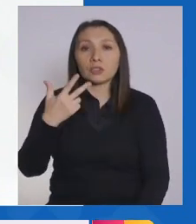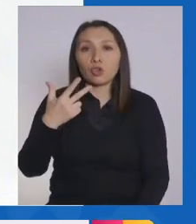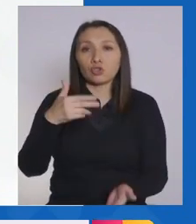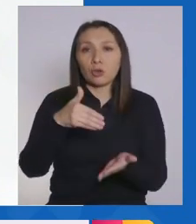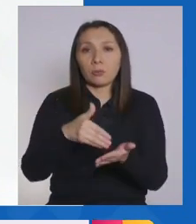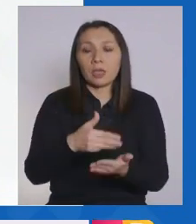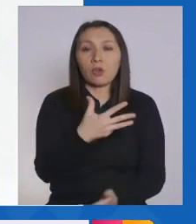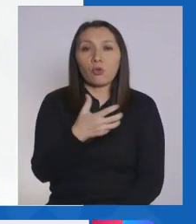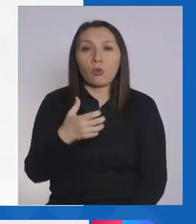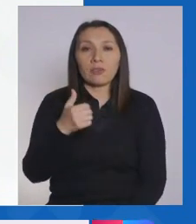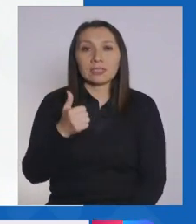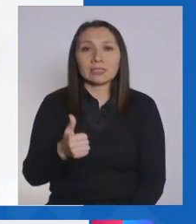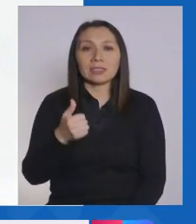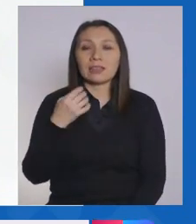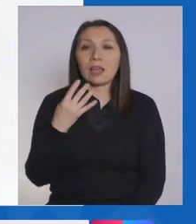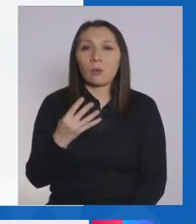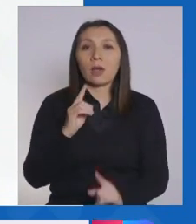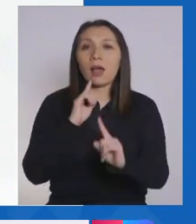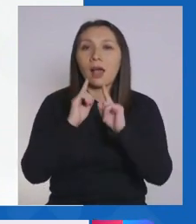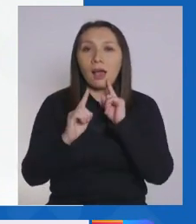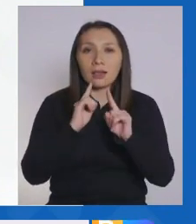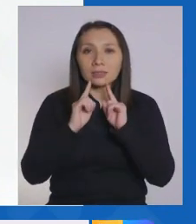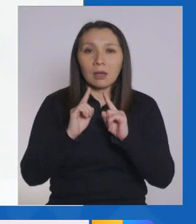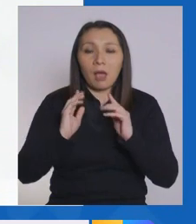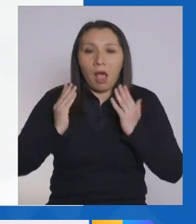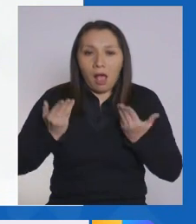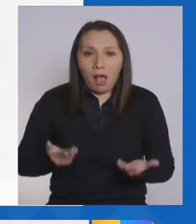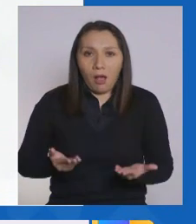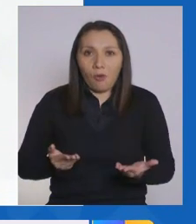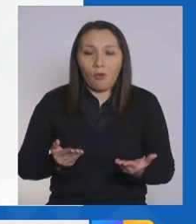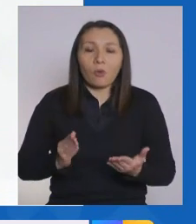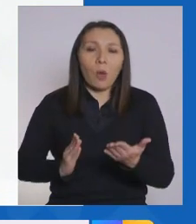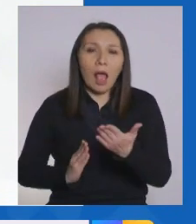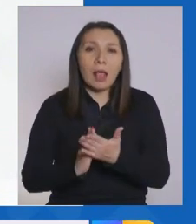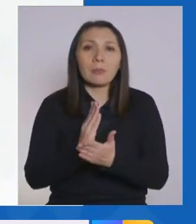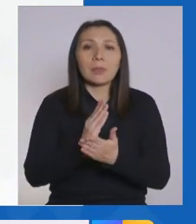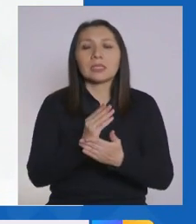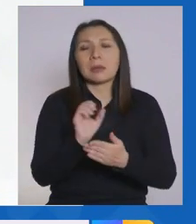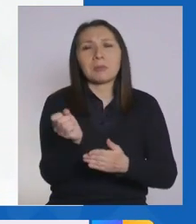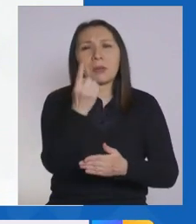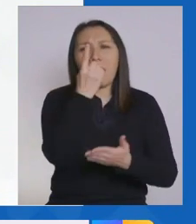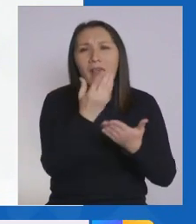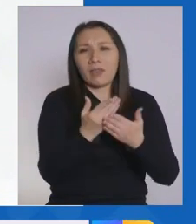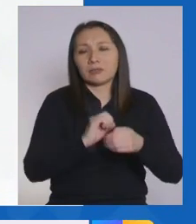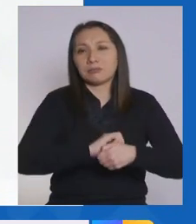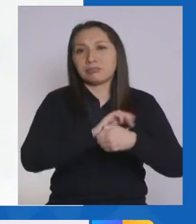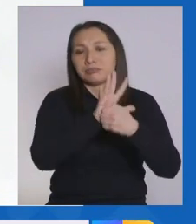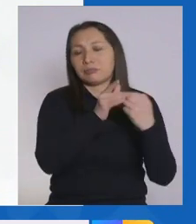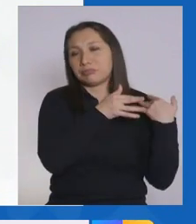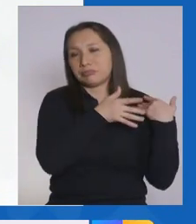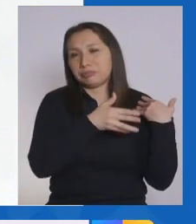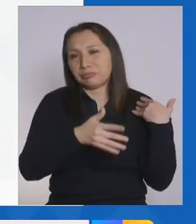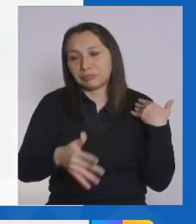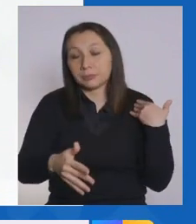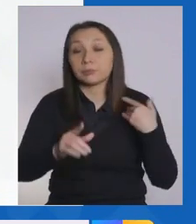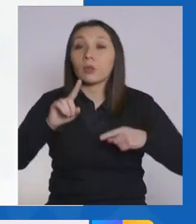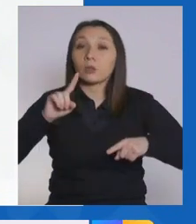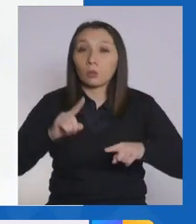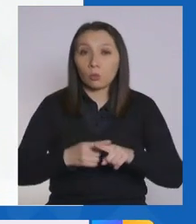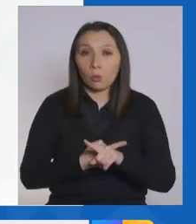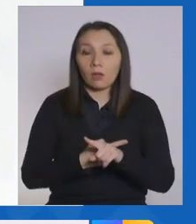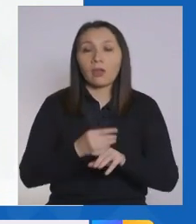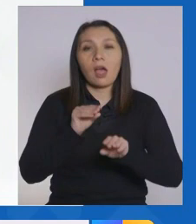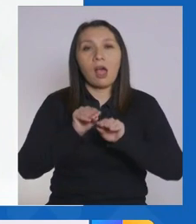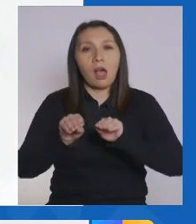.964 exámenes hasta el día de hoy, desde el inicio de la pandemia. Y finalmente, una vez más,